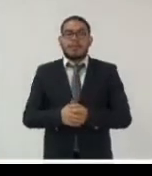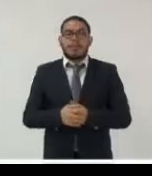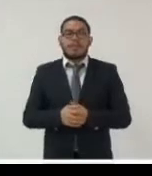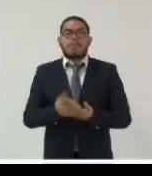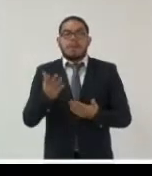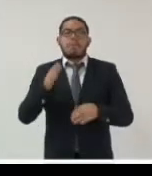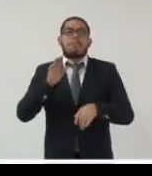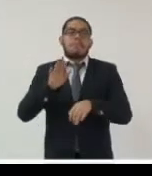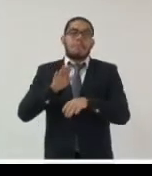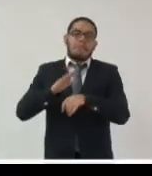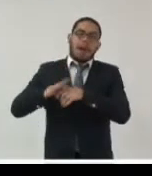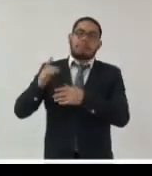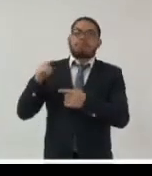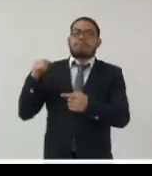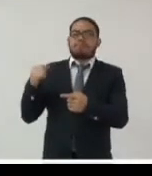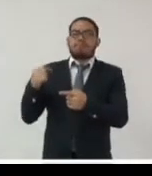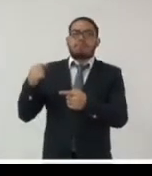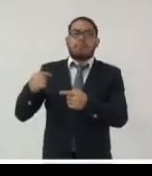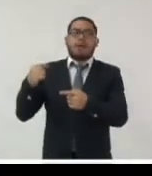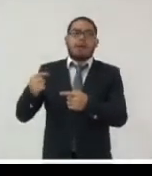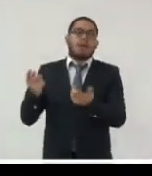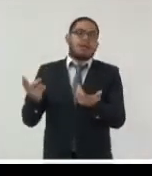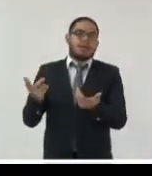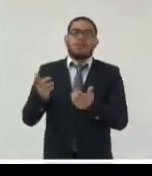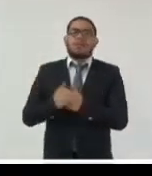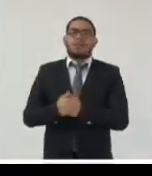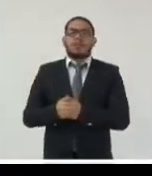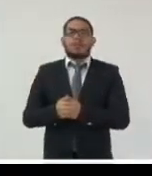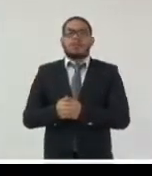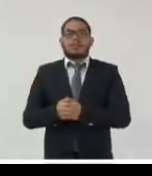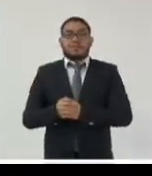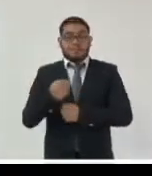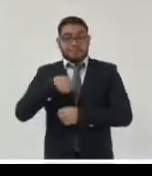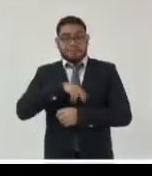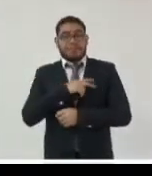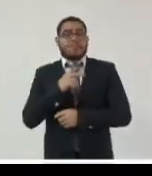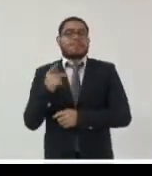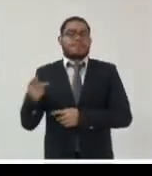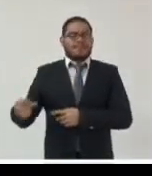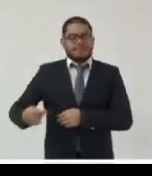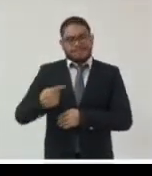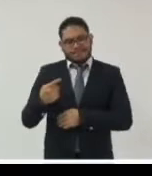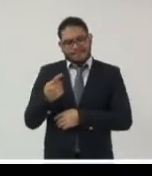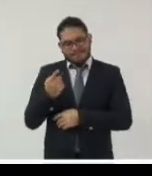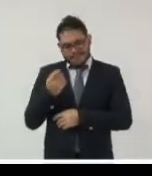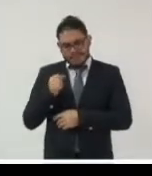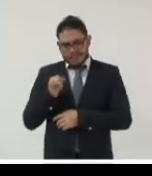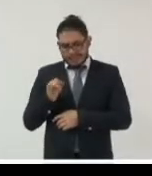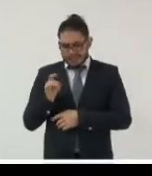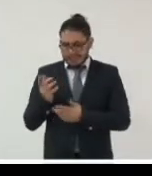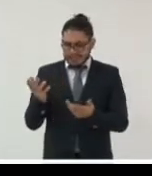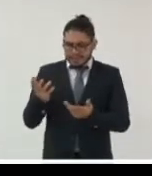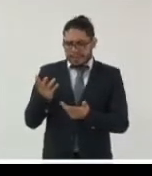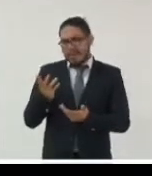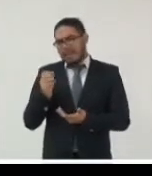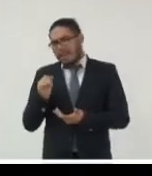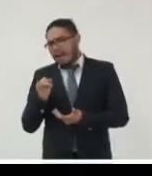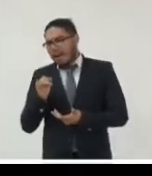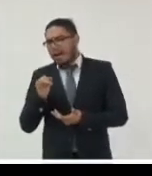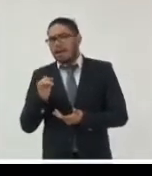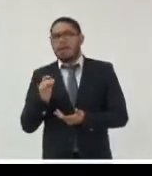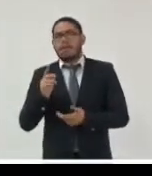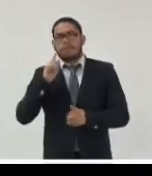hemos pasado por este por un periodo que nos hemos preguntado será que ahora no estamos hablando que el